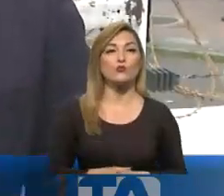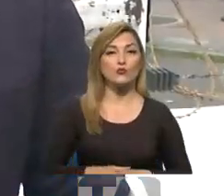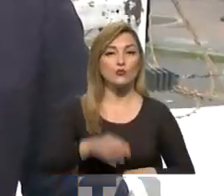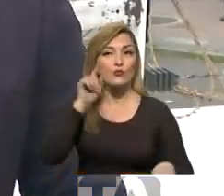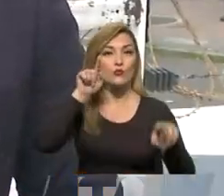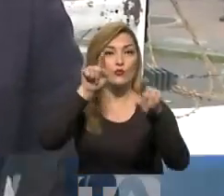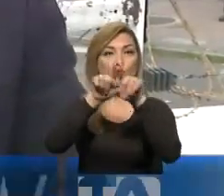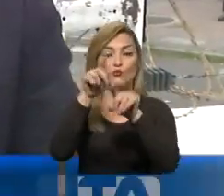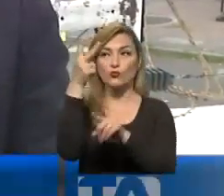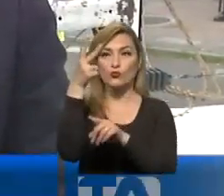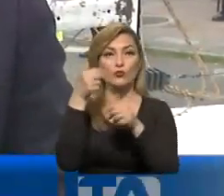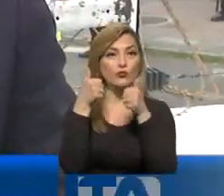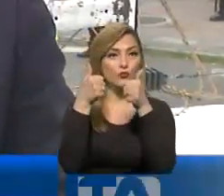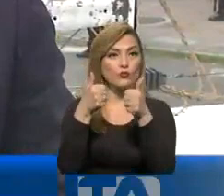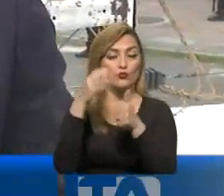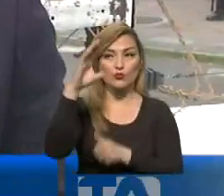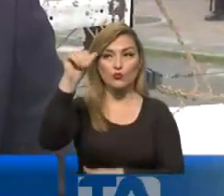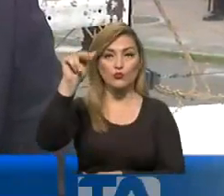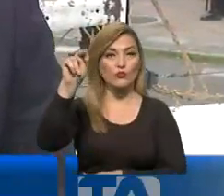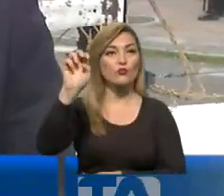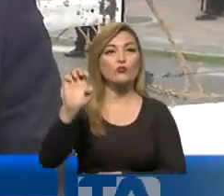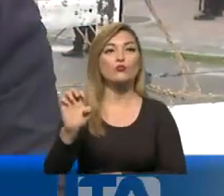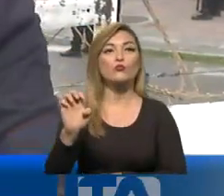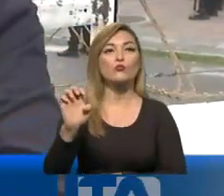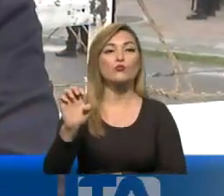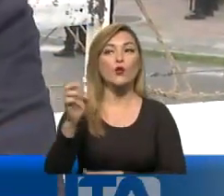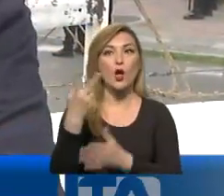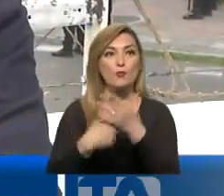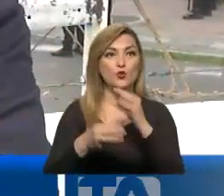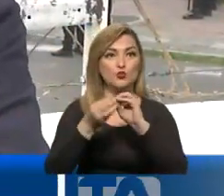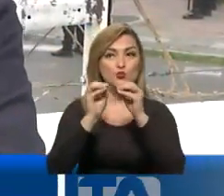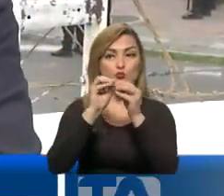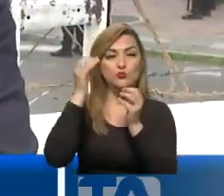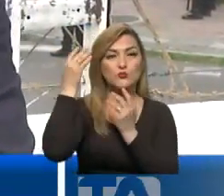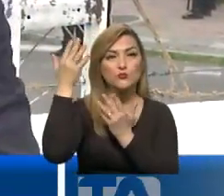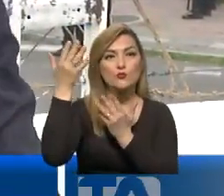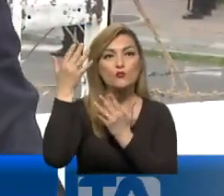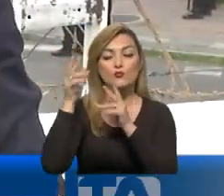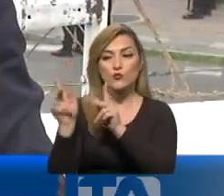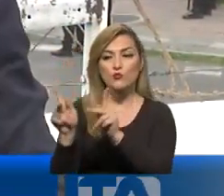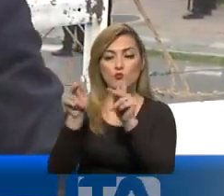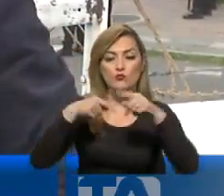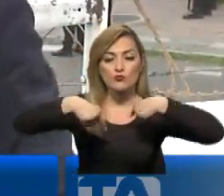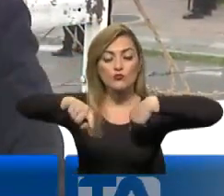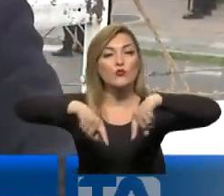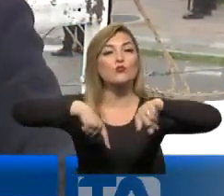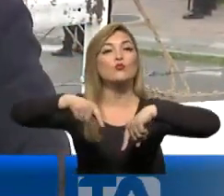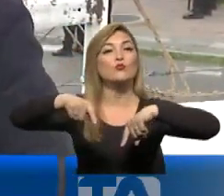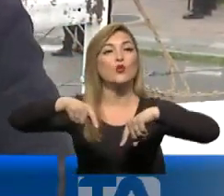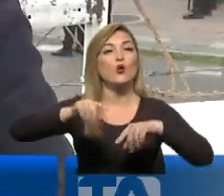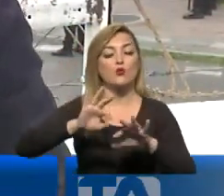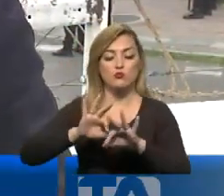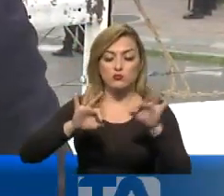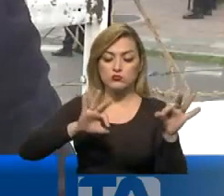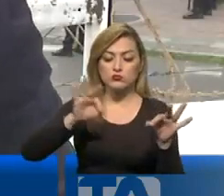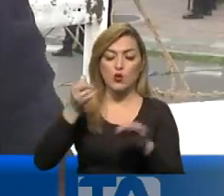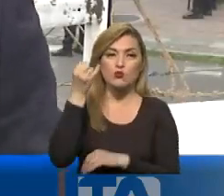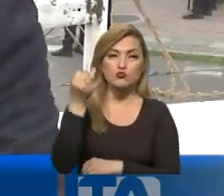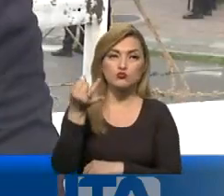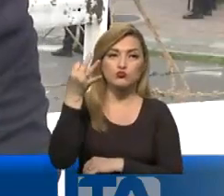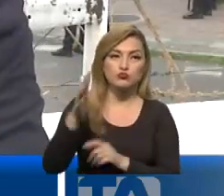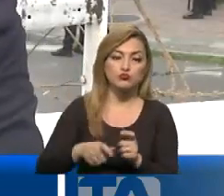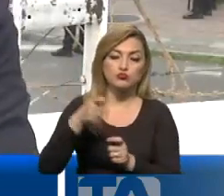el acuerdo entre los dos candidatos y el Consejo Nacional Electoral, ambos movimientos políticos preparan la logística de lo que sería esta verificación